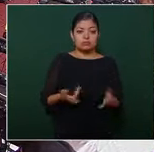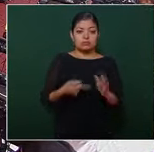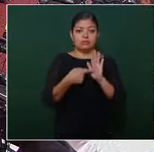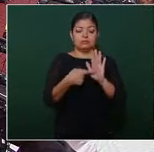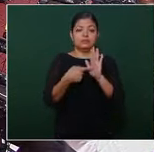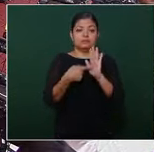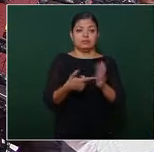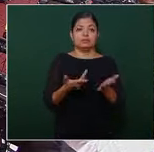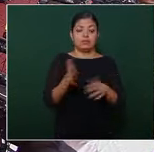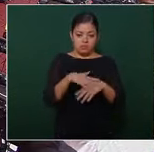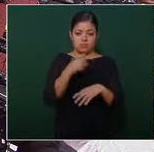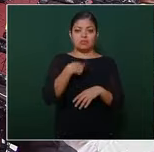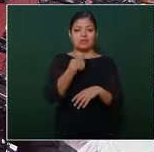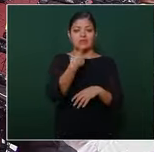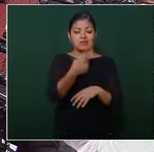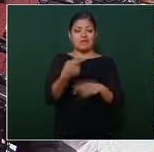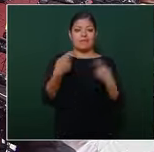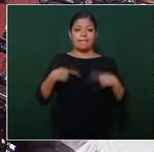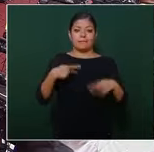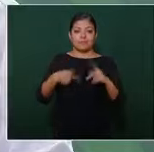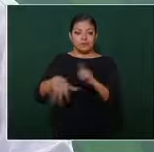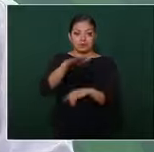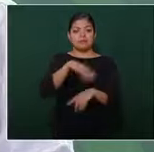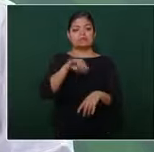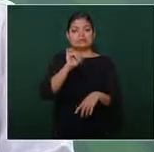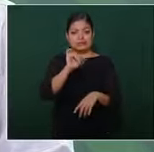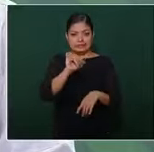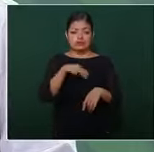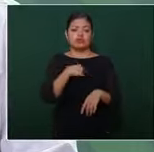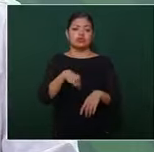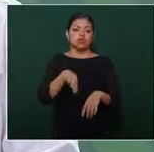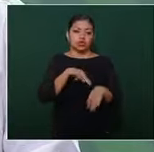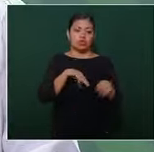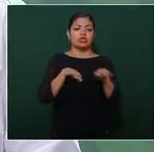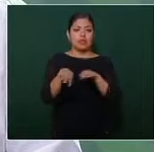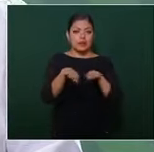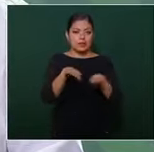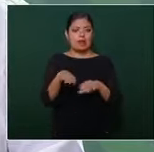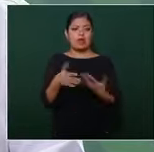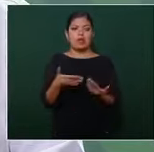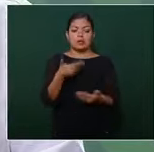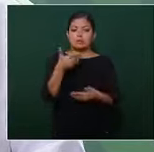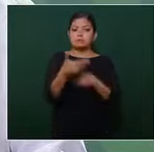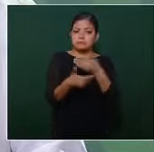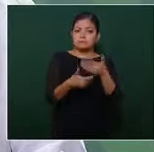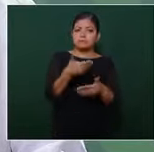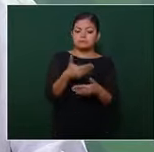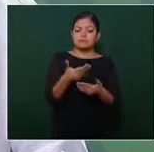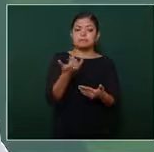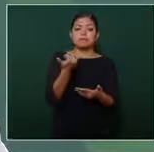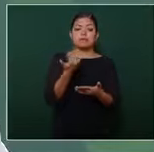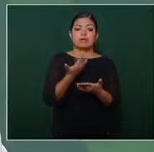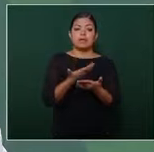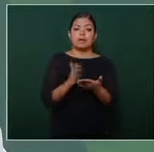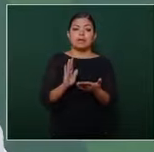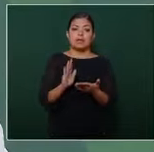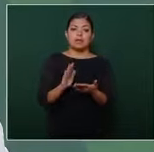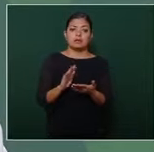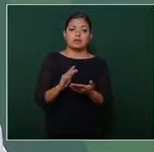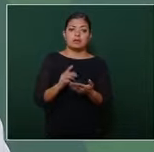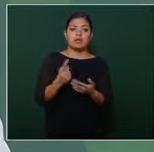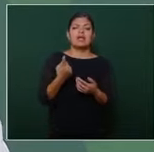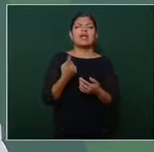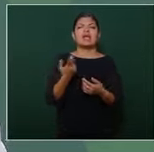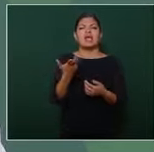Entonces decirle a la gente estamos trabajando estamos avanzando además ¿qué